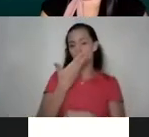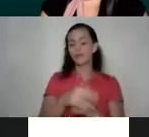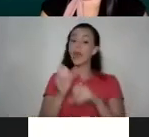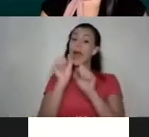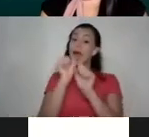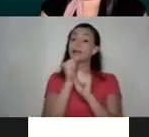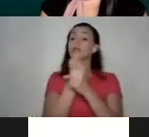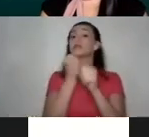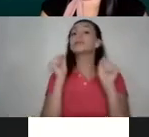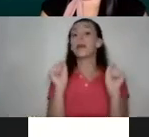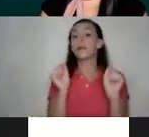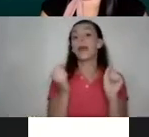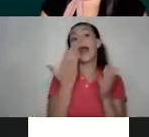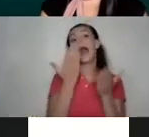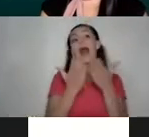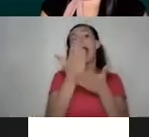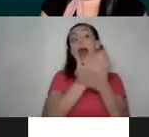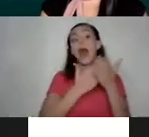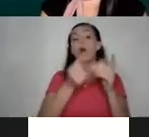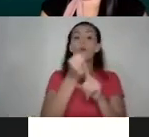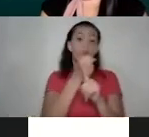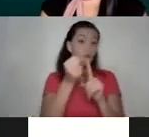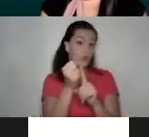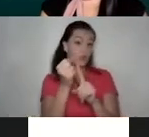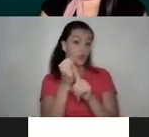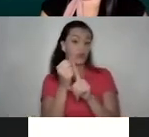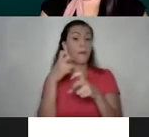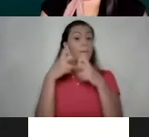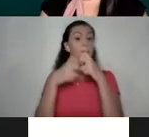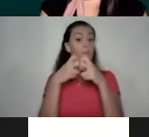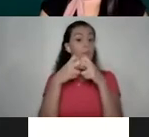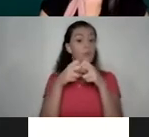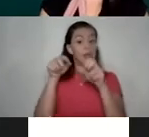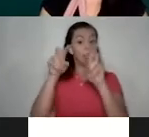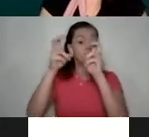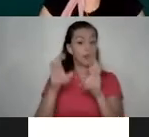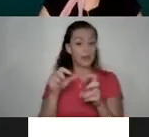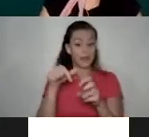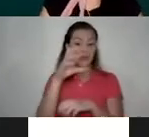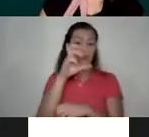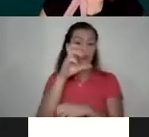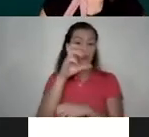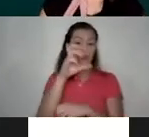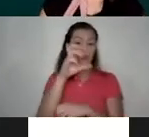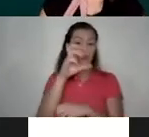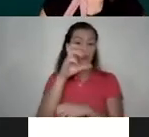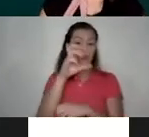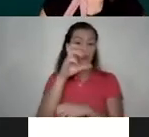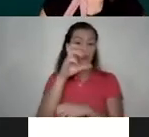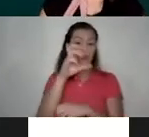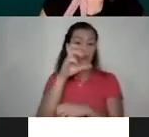salvedad de que algunas de las violencias, de las problemáticas de tipo de violencia que tenemos en Costa Rica son las...